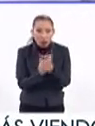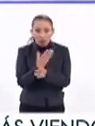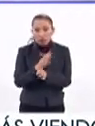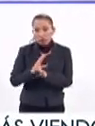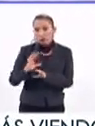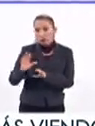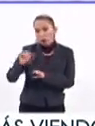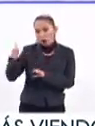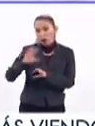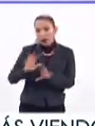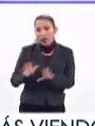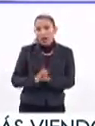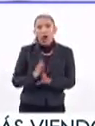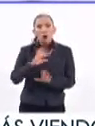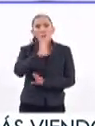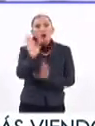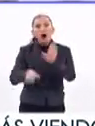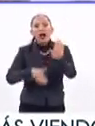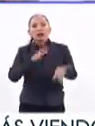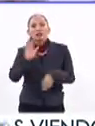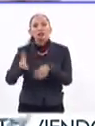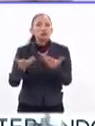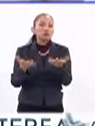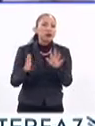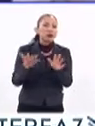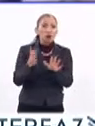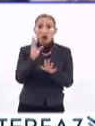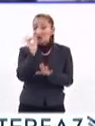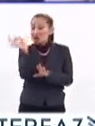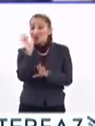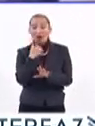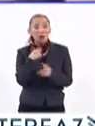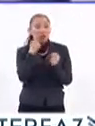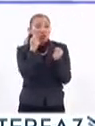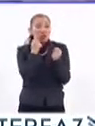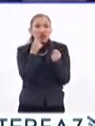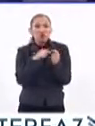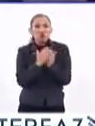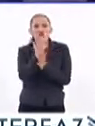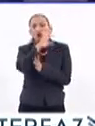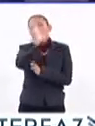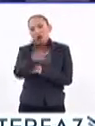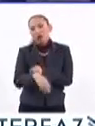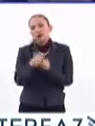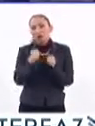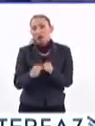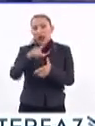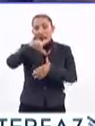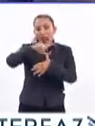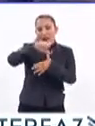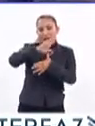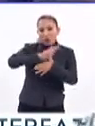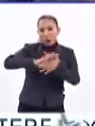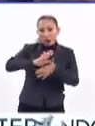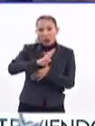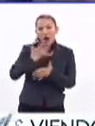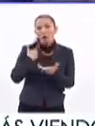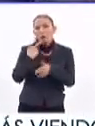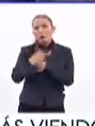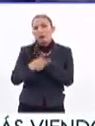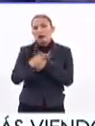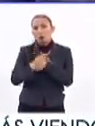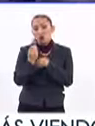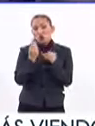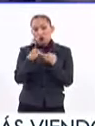la tasa de mortalidad, pues si no se trata, es bastante alta. En Latinoamérica como tal, el factor de riesgo